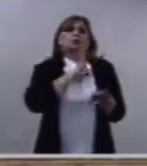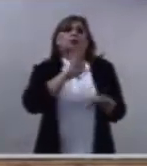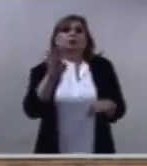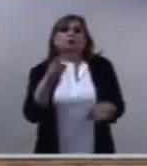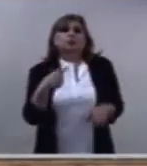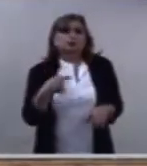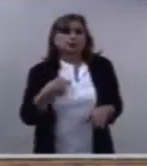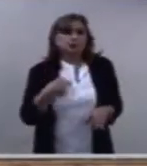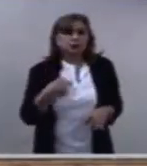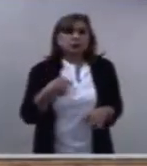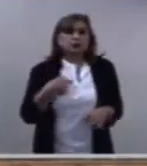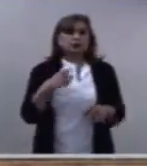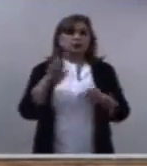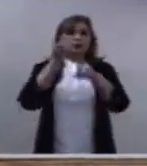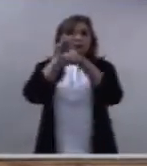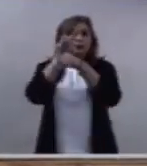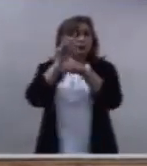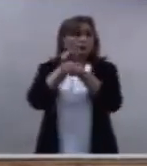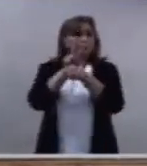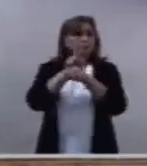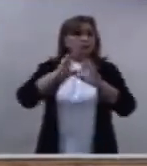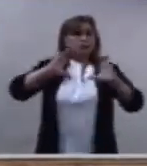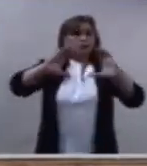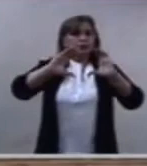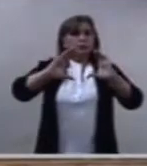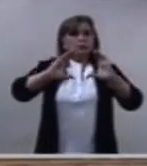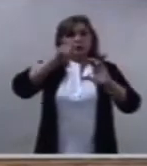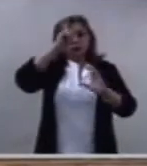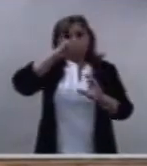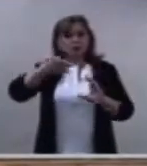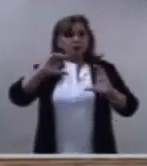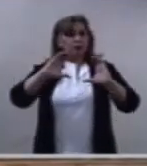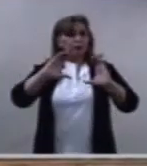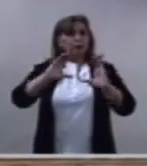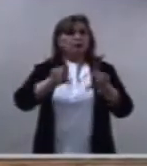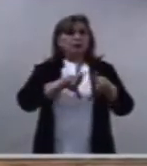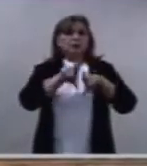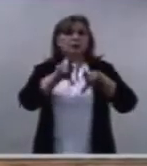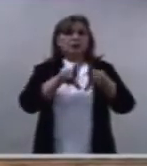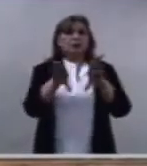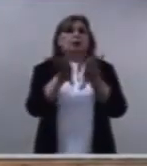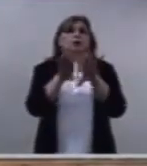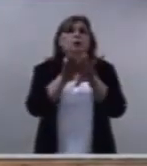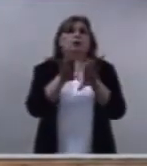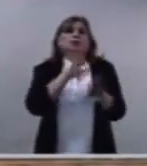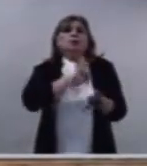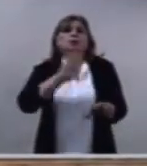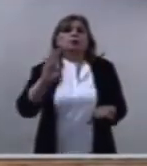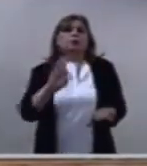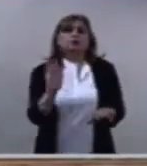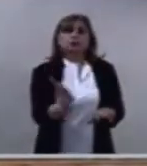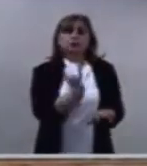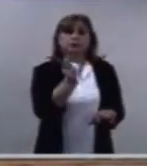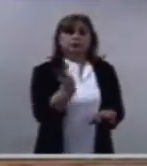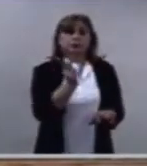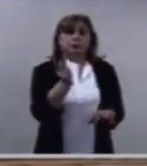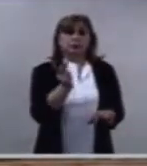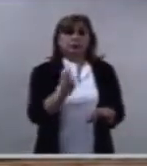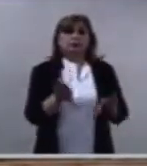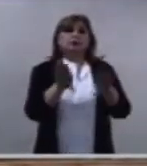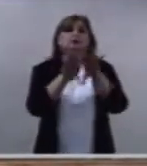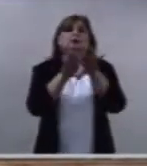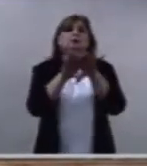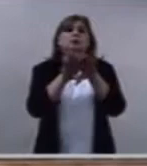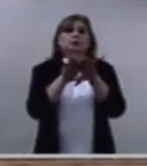¿Cómo puedo cuidarlo? ¿Cómo puedo ser su guardián? Hay un